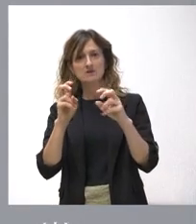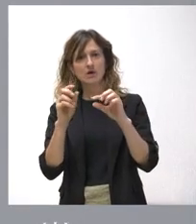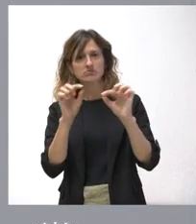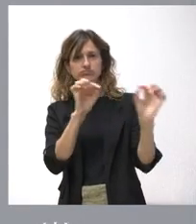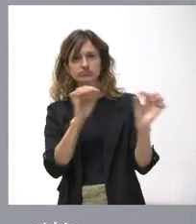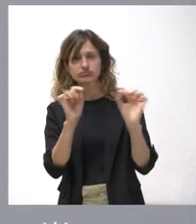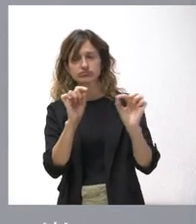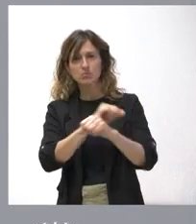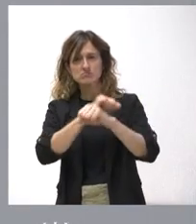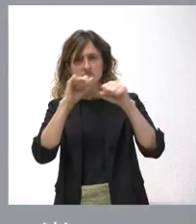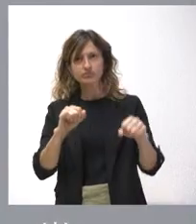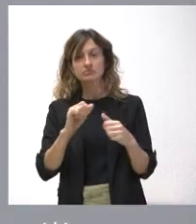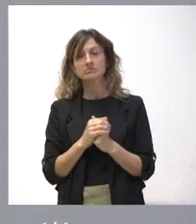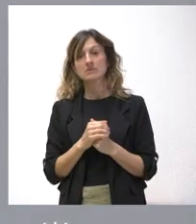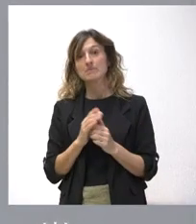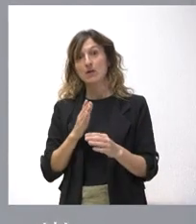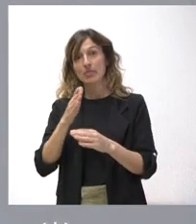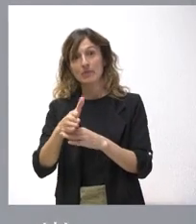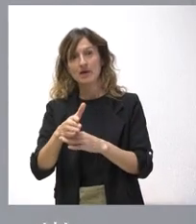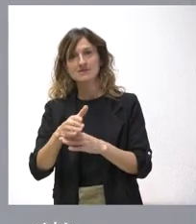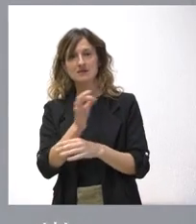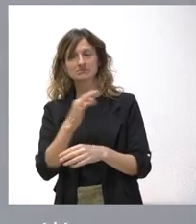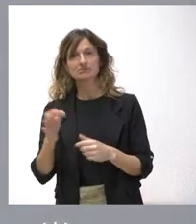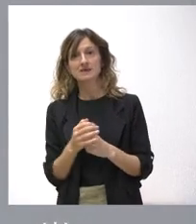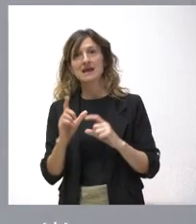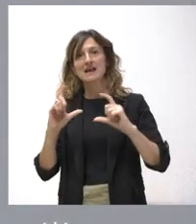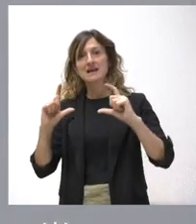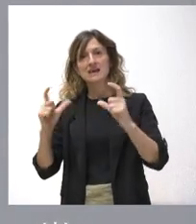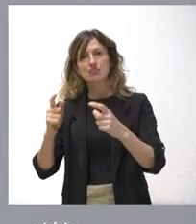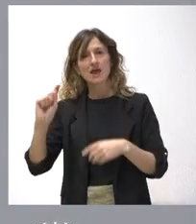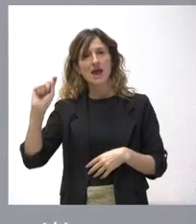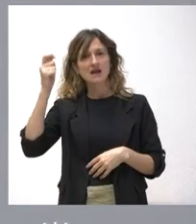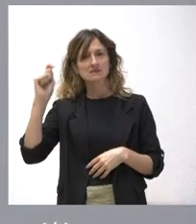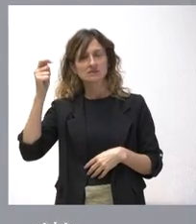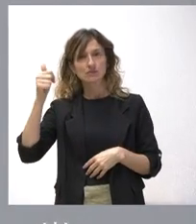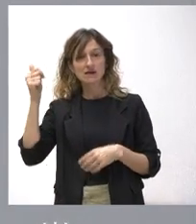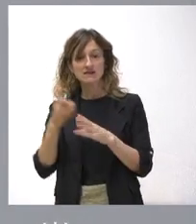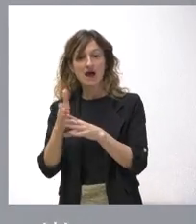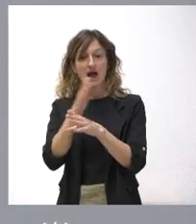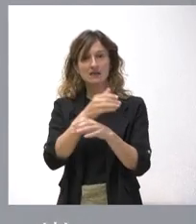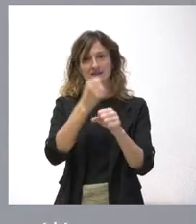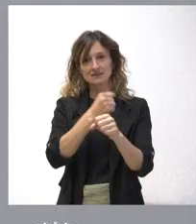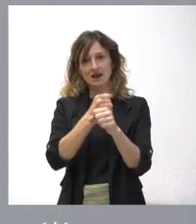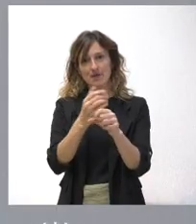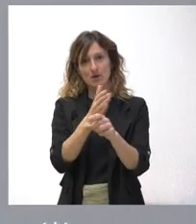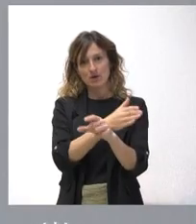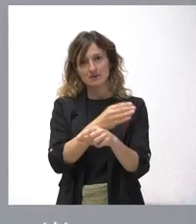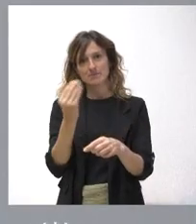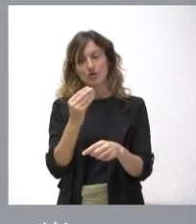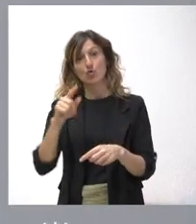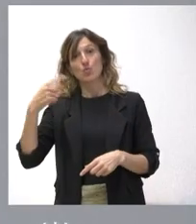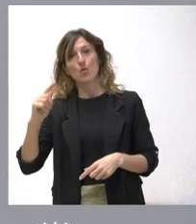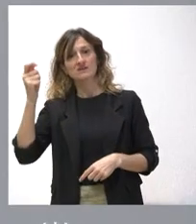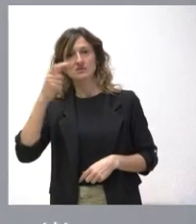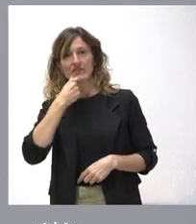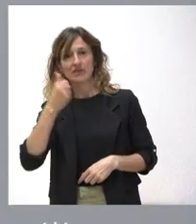más analizados posibles. La experiencia que tenemos es que las reuniones siempre tienen más éxitos cuanto más se trabajan previamente. Y es más